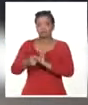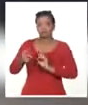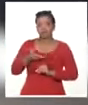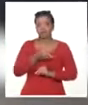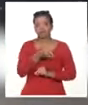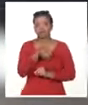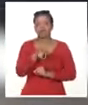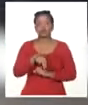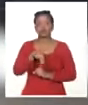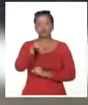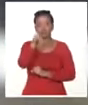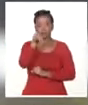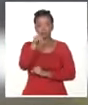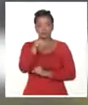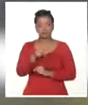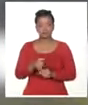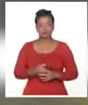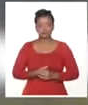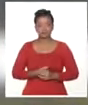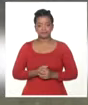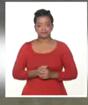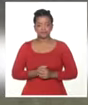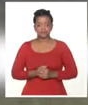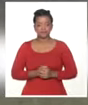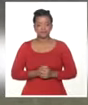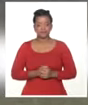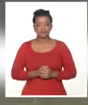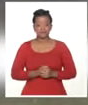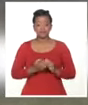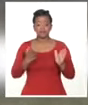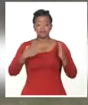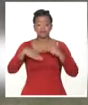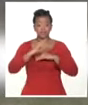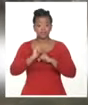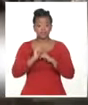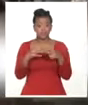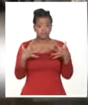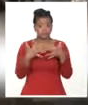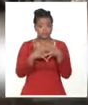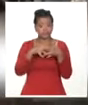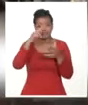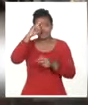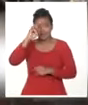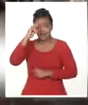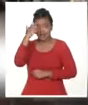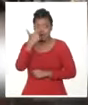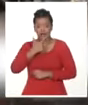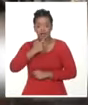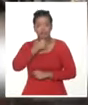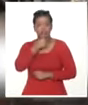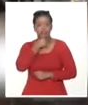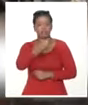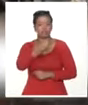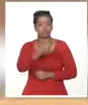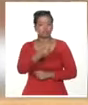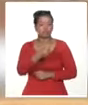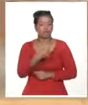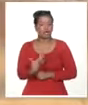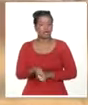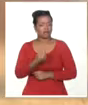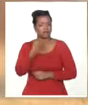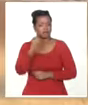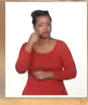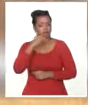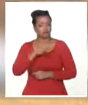El presidente de la Cámara de Representantes El ministerio de Exteriores sirio ha denunciado recientemente la intensificación del